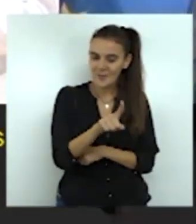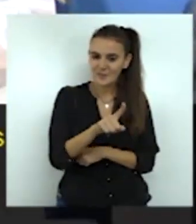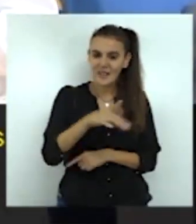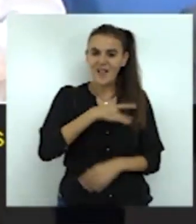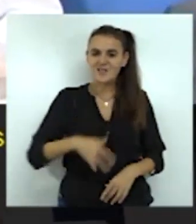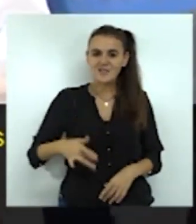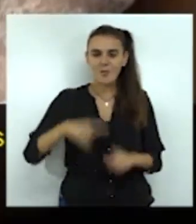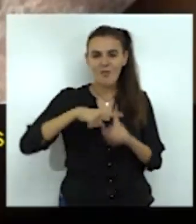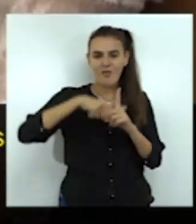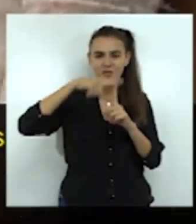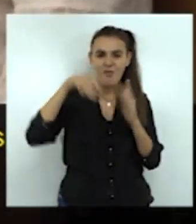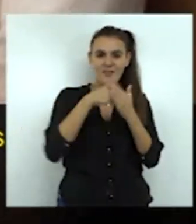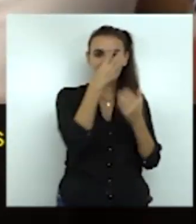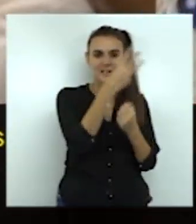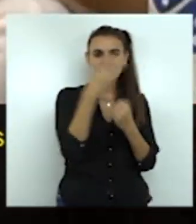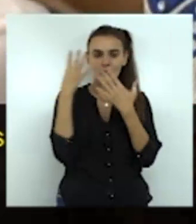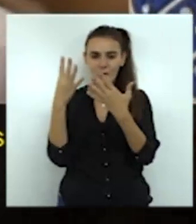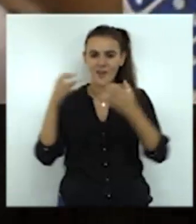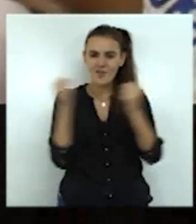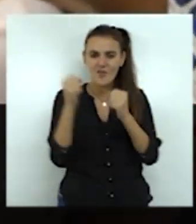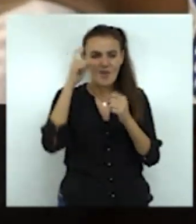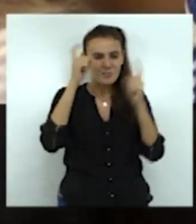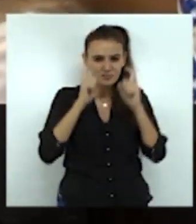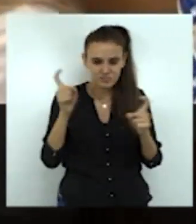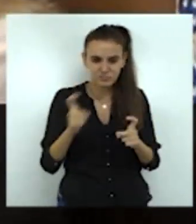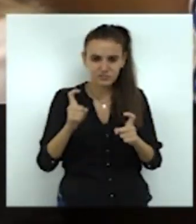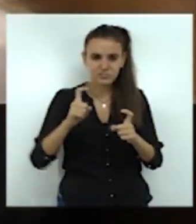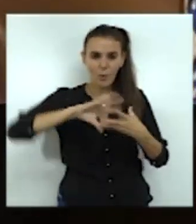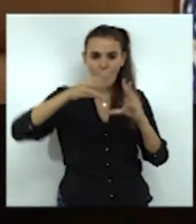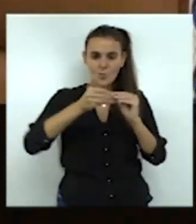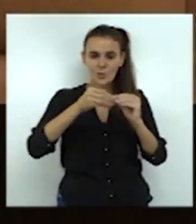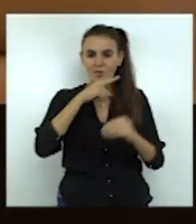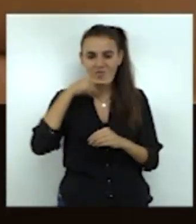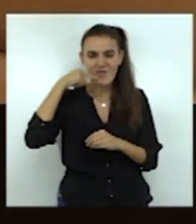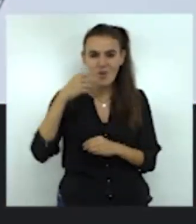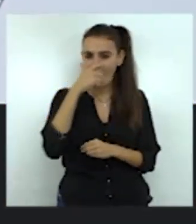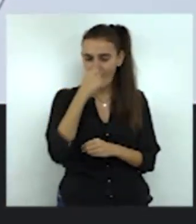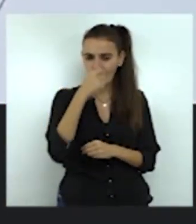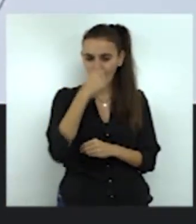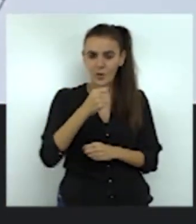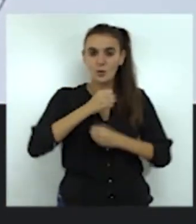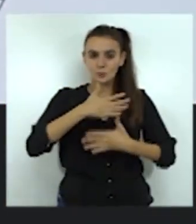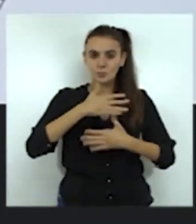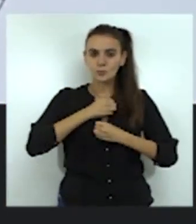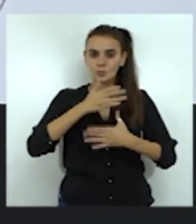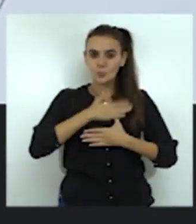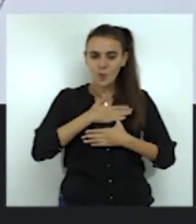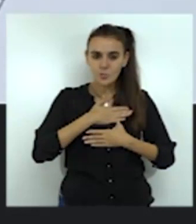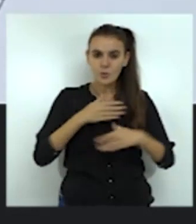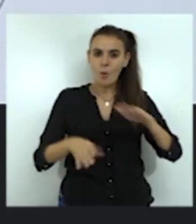39 grados, escalofrío, dolor de cabeza, dolores musculares, estornudos, tos intensa y persistente, rinorrea,